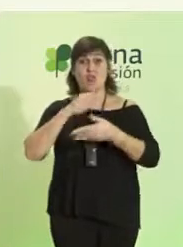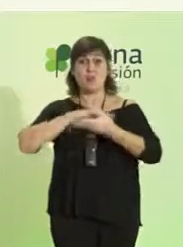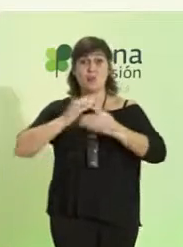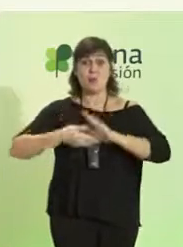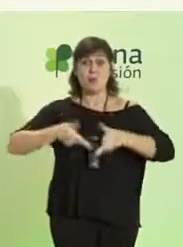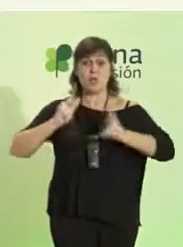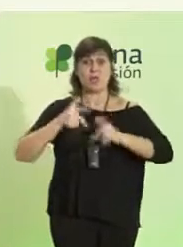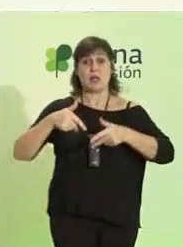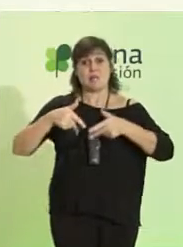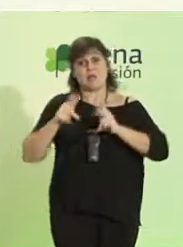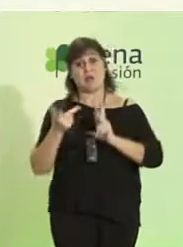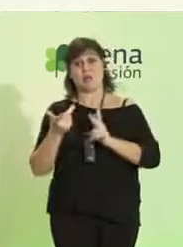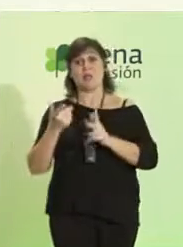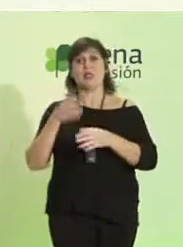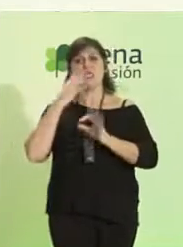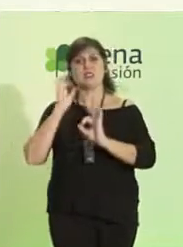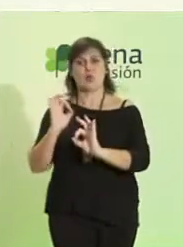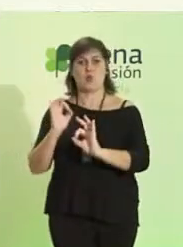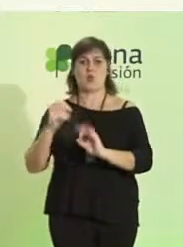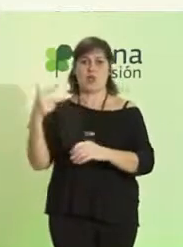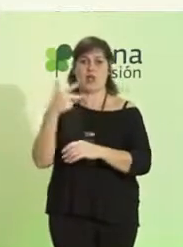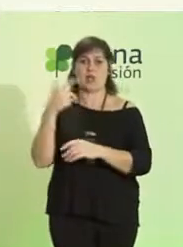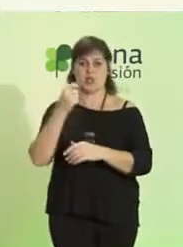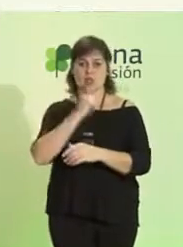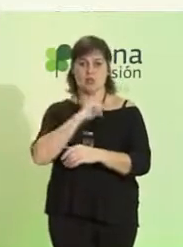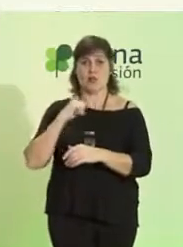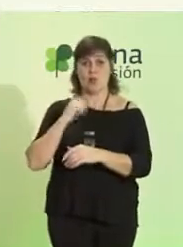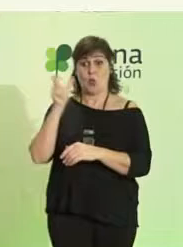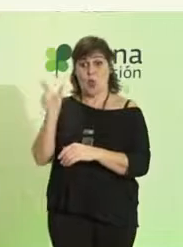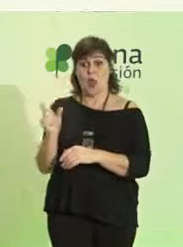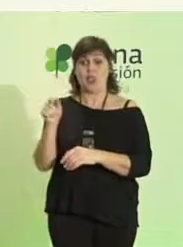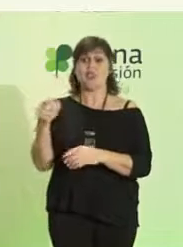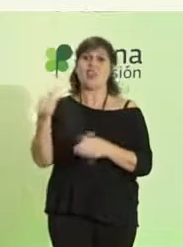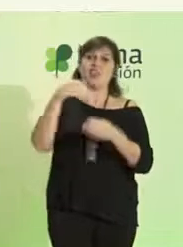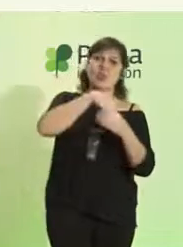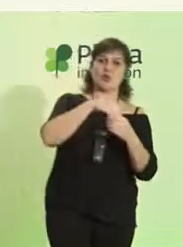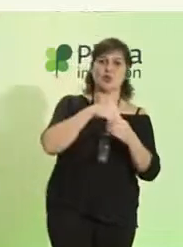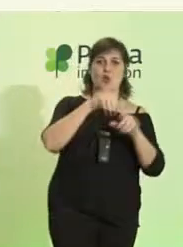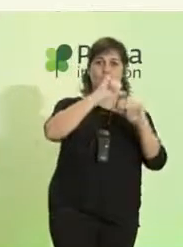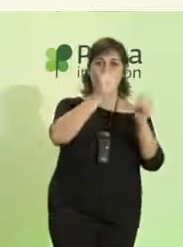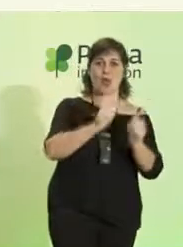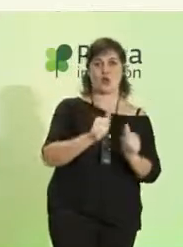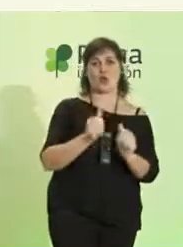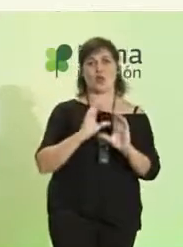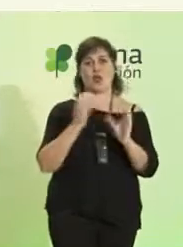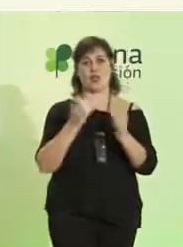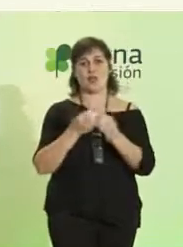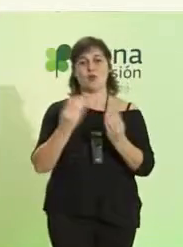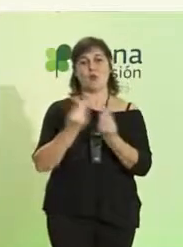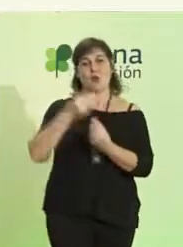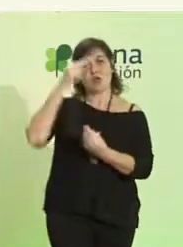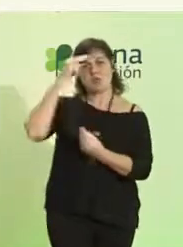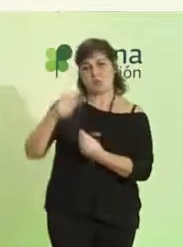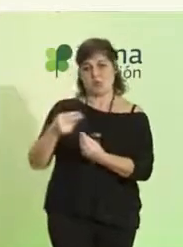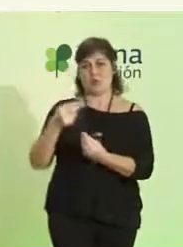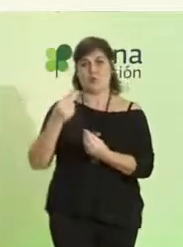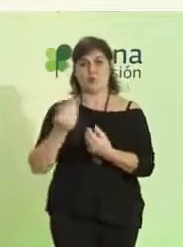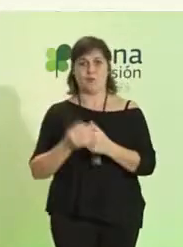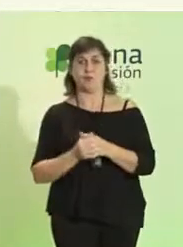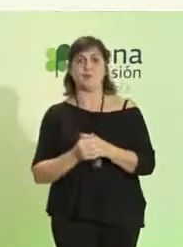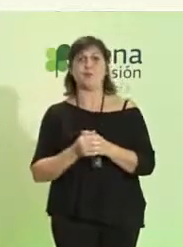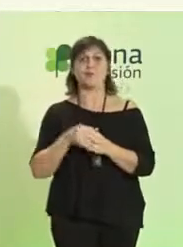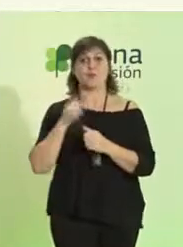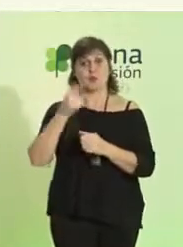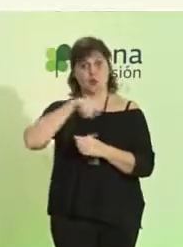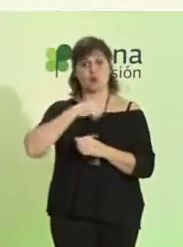asegurar los derechos individuales dentro del marco colectivo, bajo un marco de convivencia, tolerancia y respeto. En